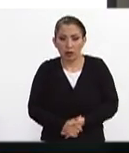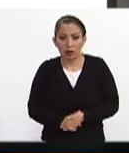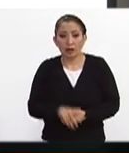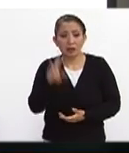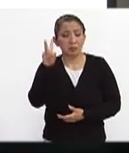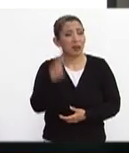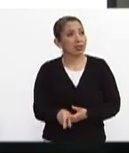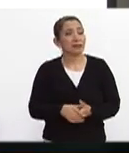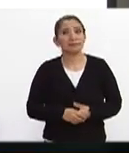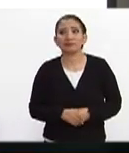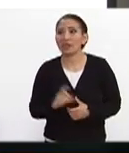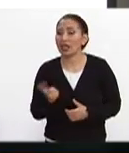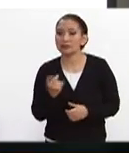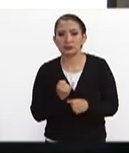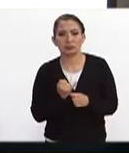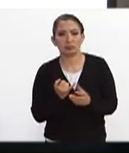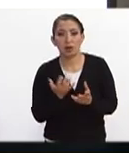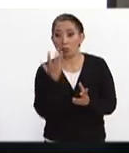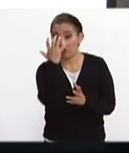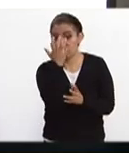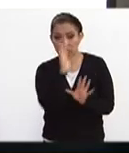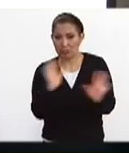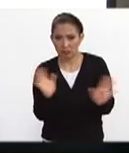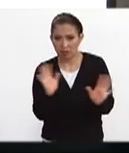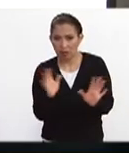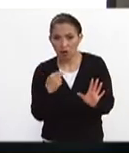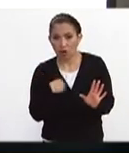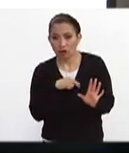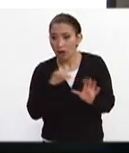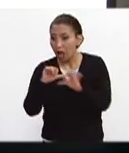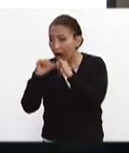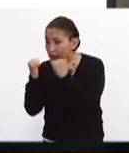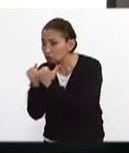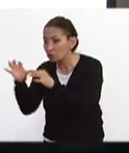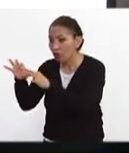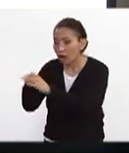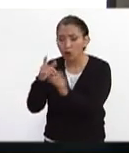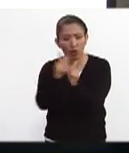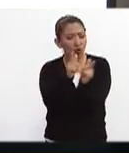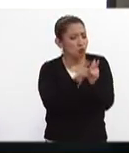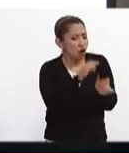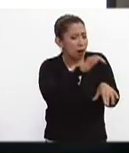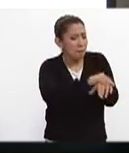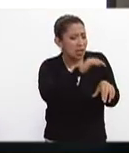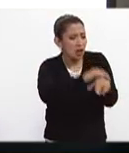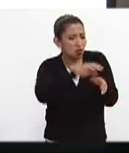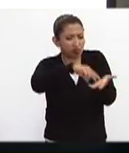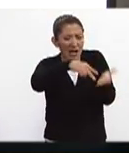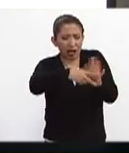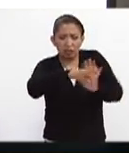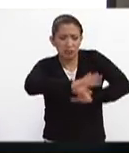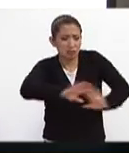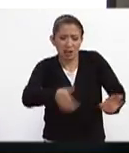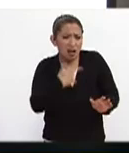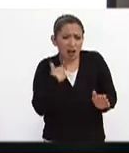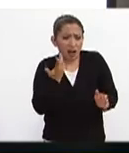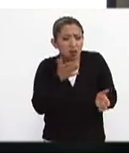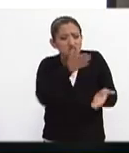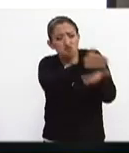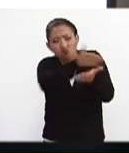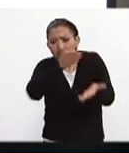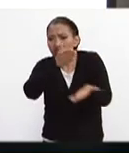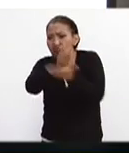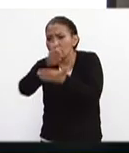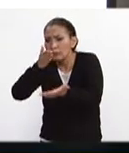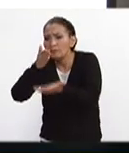realmente es una informal no estamos asociados somos un grupo de amigos arquitectos que hemos estado acudiendo